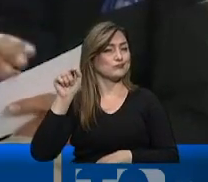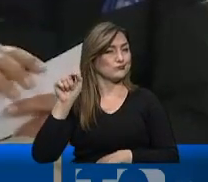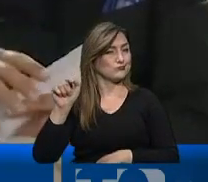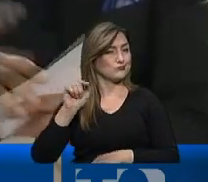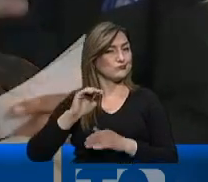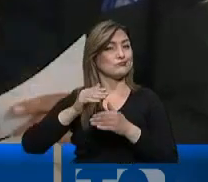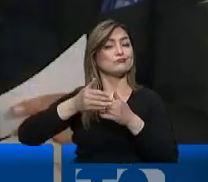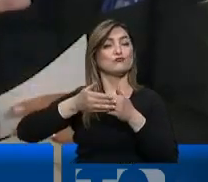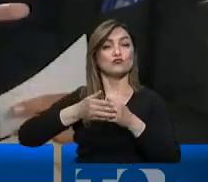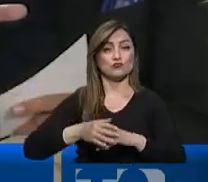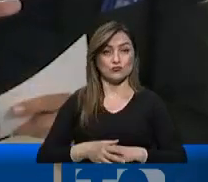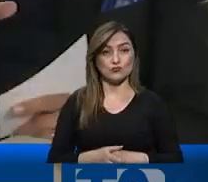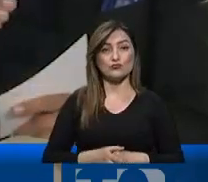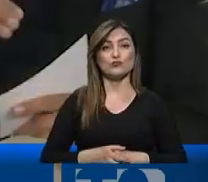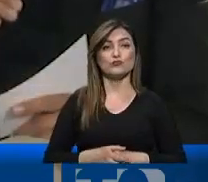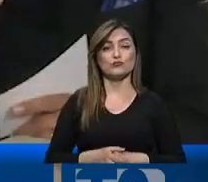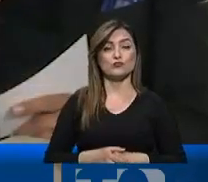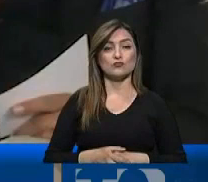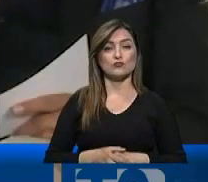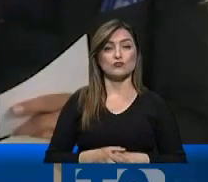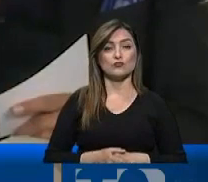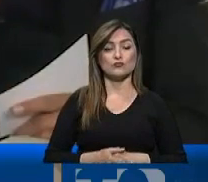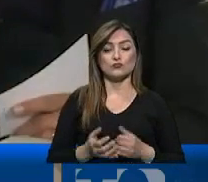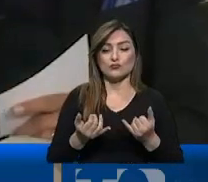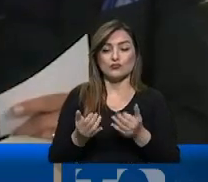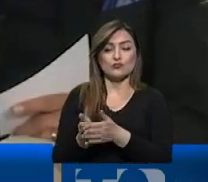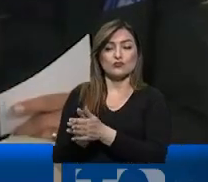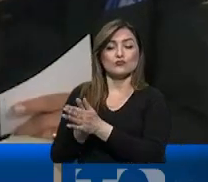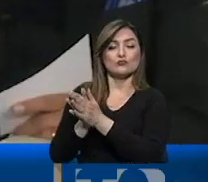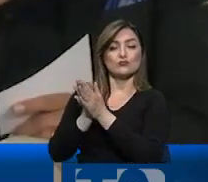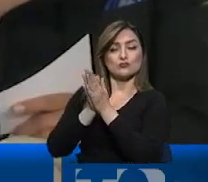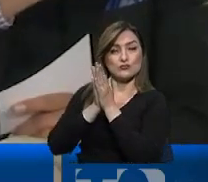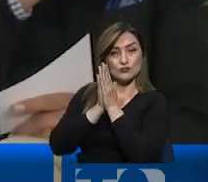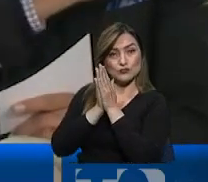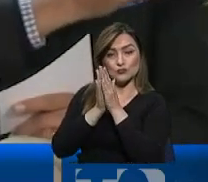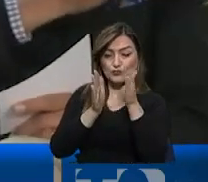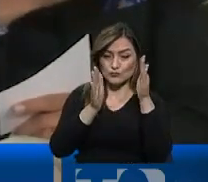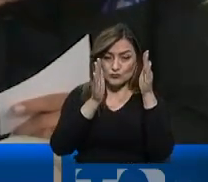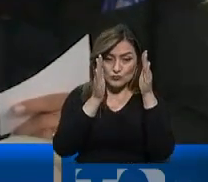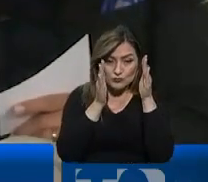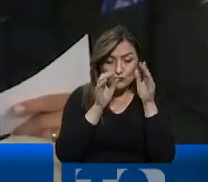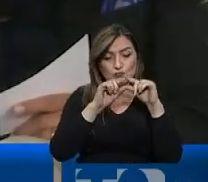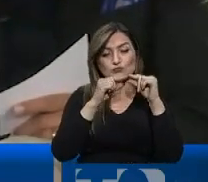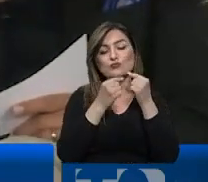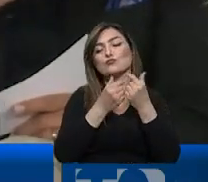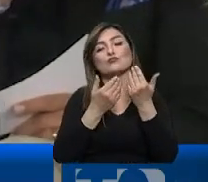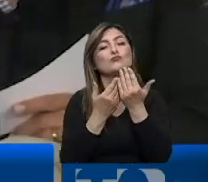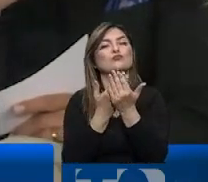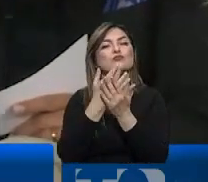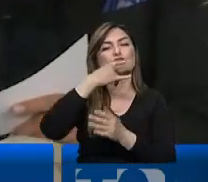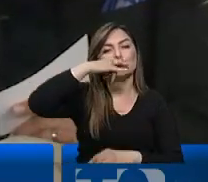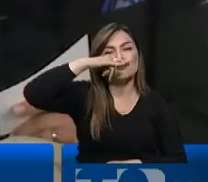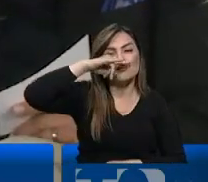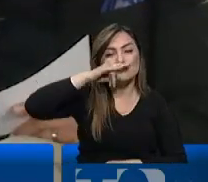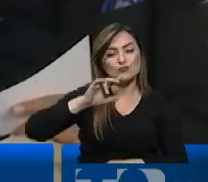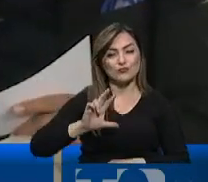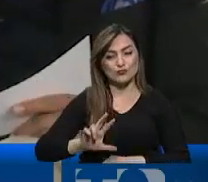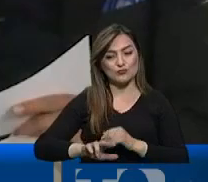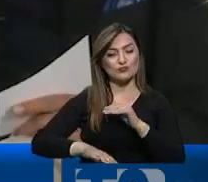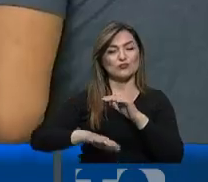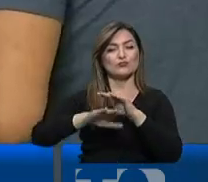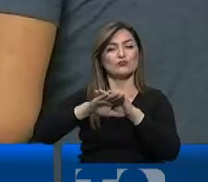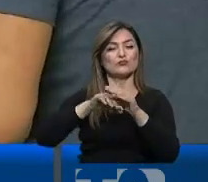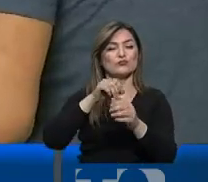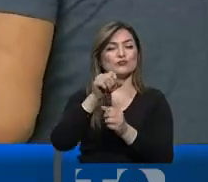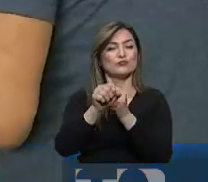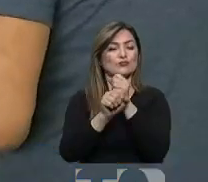adicionales. Desde ya estamos haciendo un pedido para atender a este nuevo grupo etario desde los 3 años